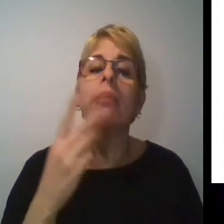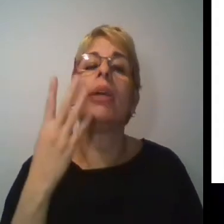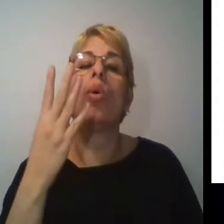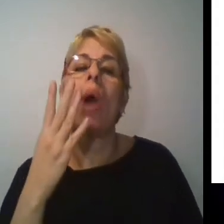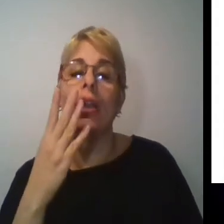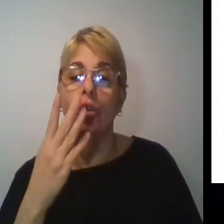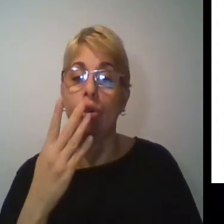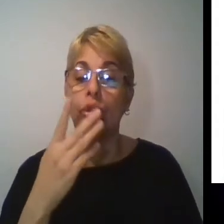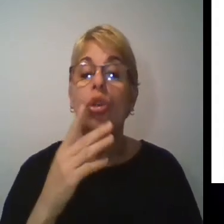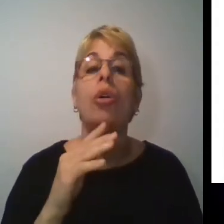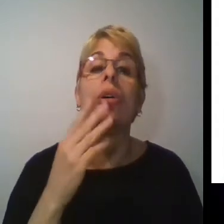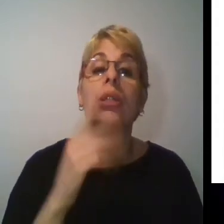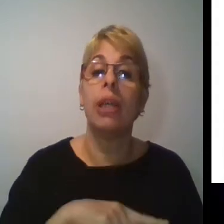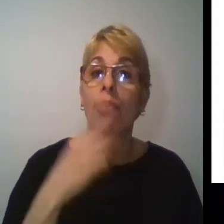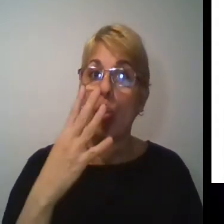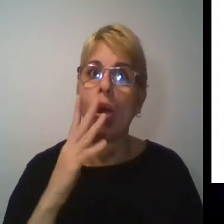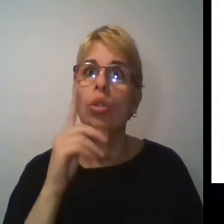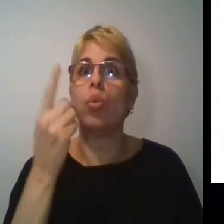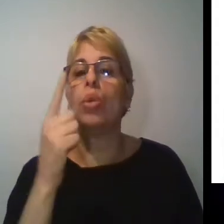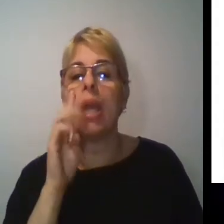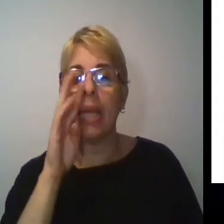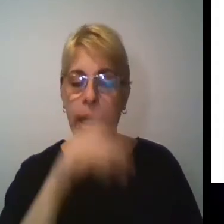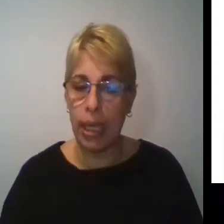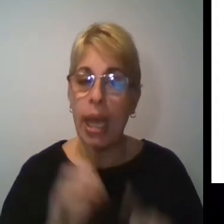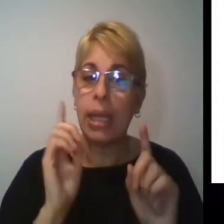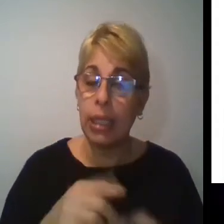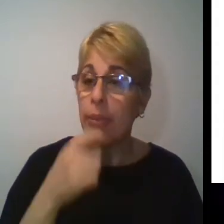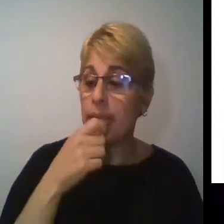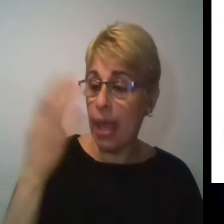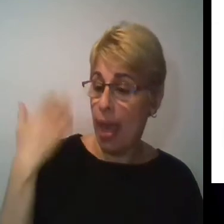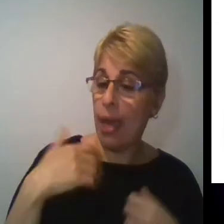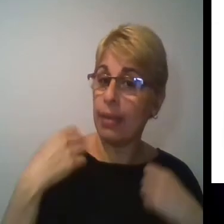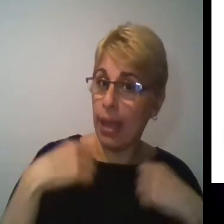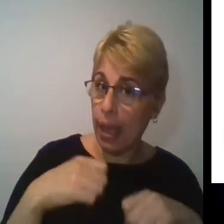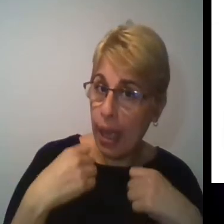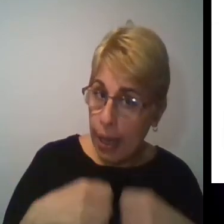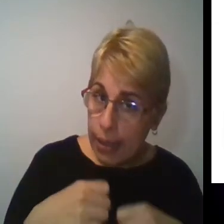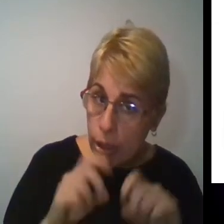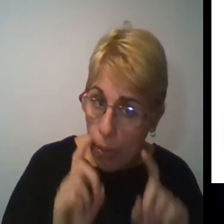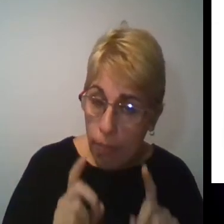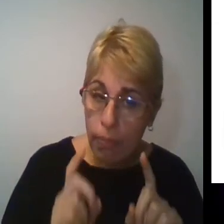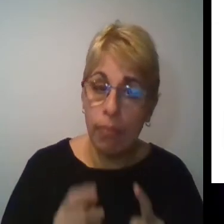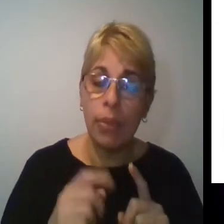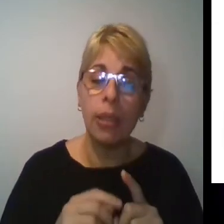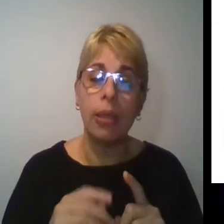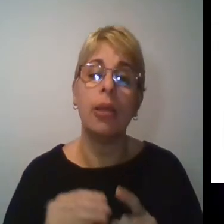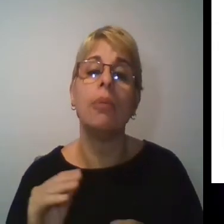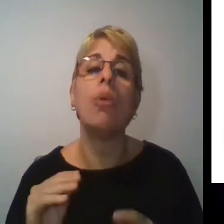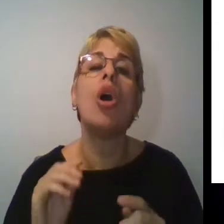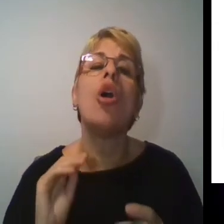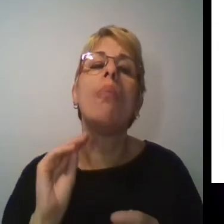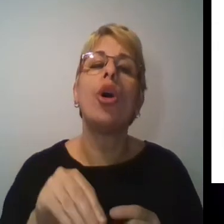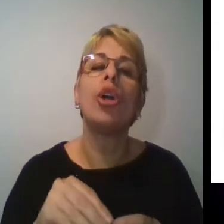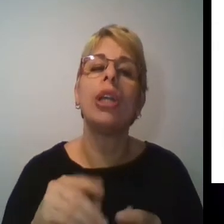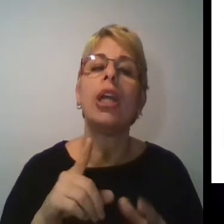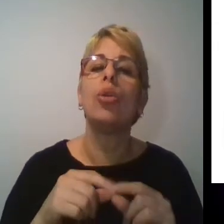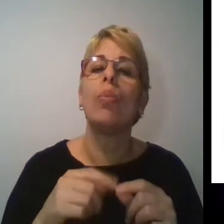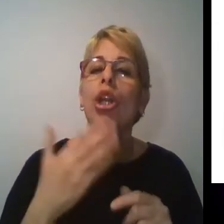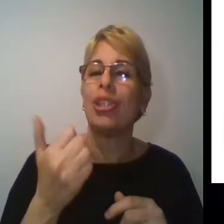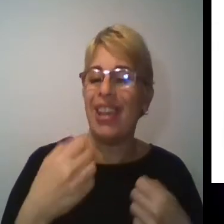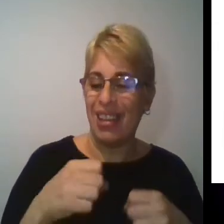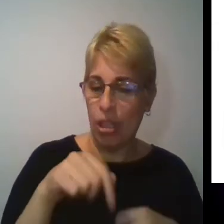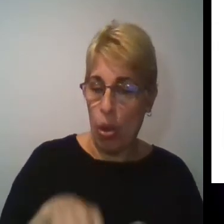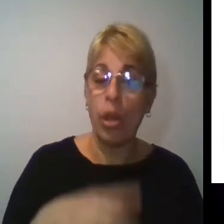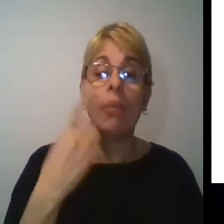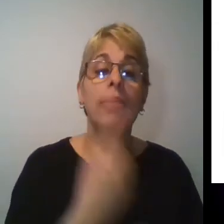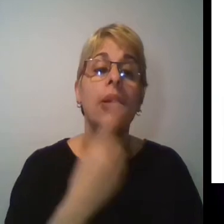estaríamos haciendo, si seguimos los ejercicios anteriores, este llevaría al número 6. Por lo tanto, en el primer tiempo vamos a tener